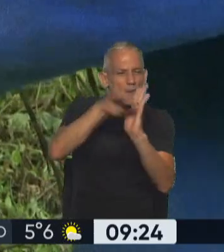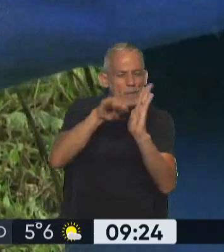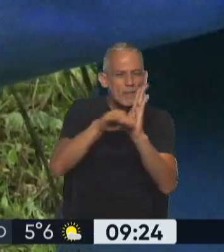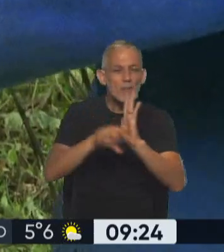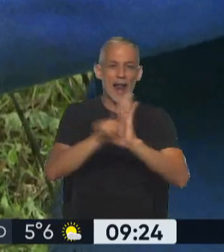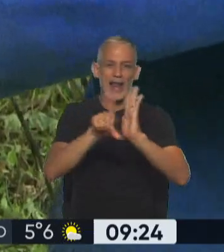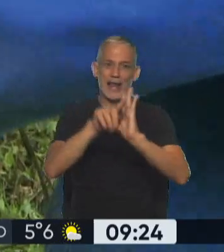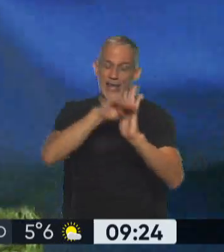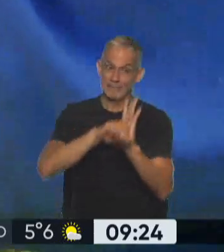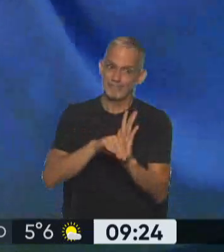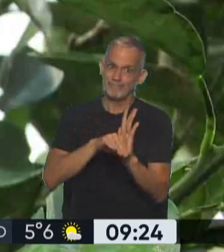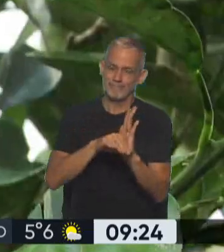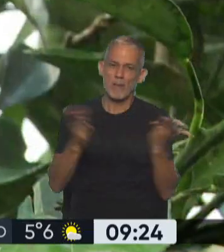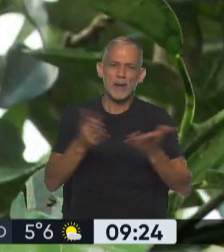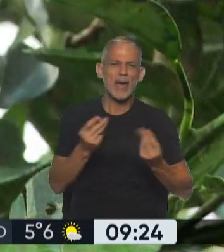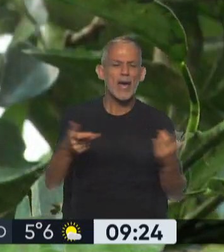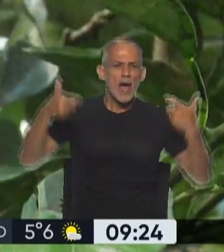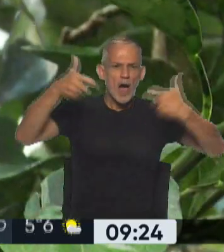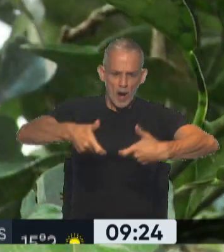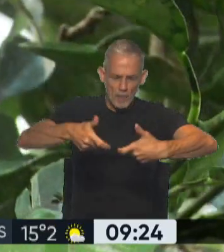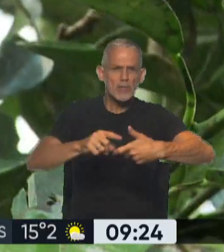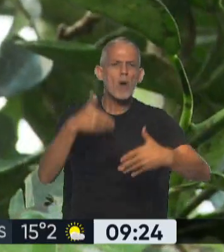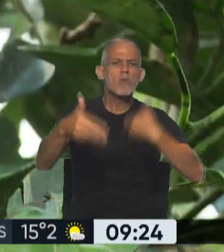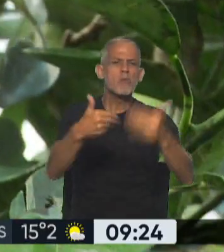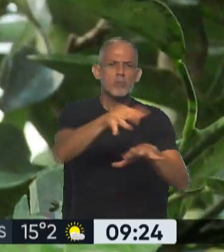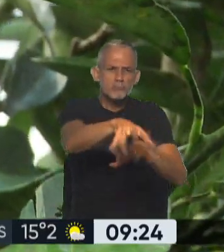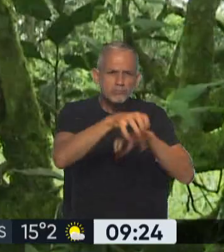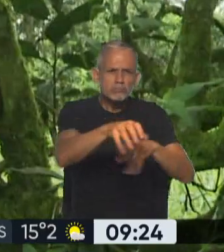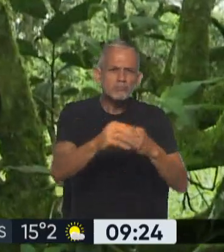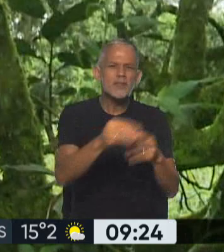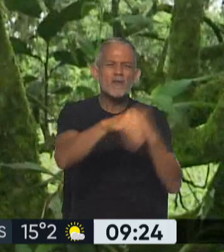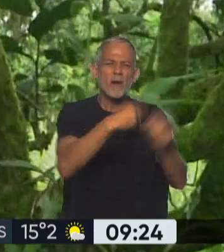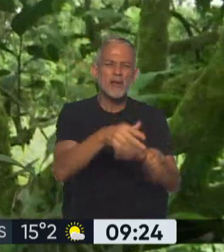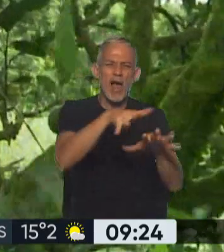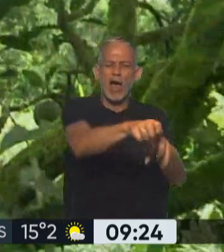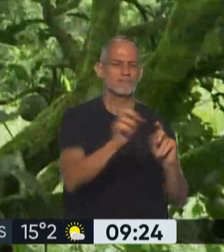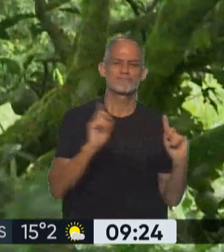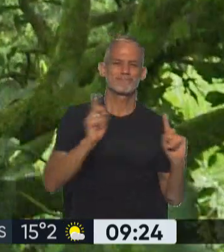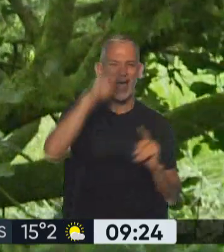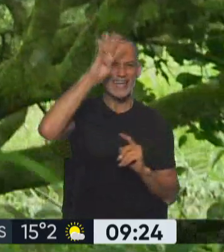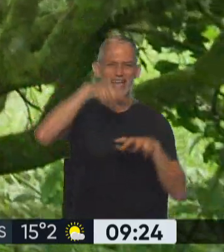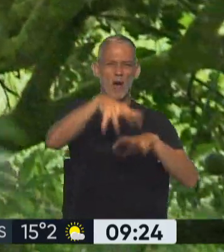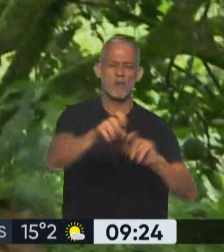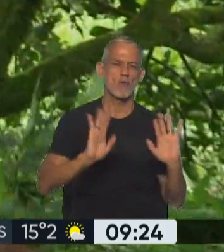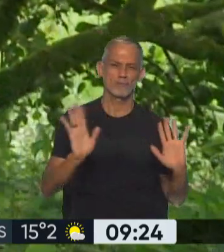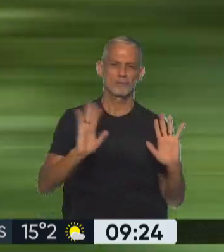esencial para que el gran capital no avance sobre la agricultura familiar y las comunidades indígenas.